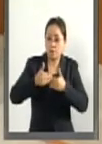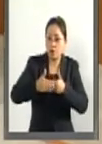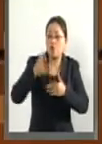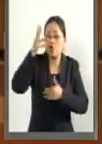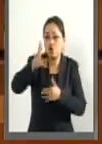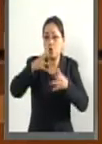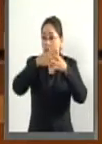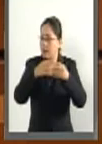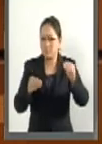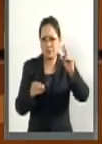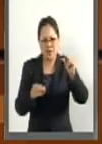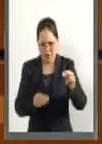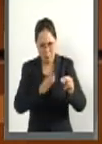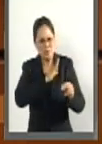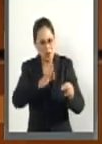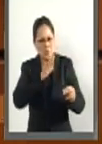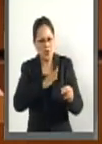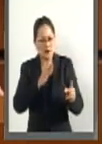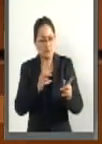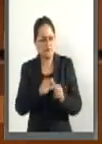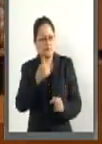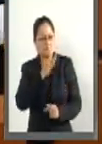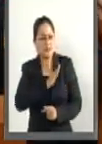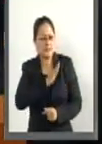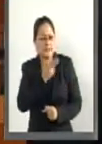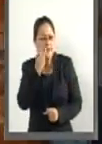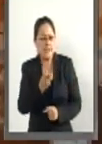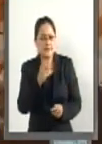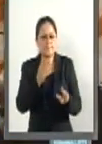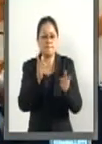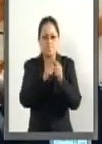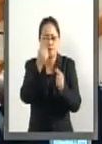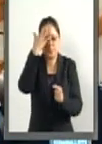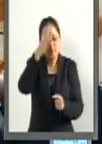Enhorabuena por este punto de acuerdo. ¿Es cuánto, senador presidente? Gracias, señor senador.